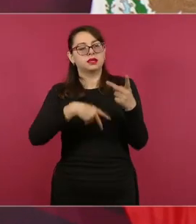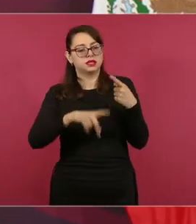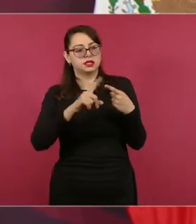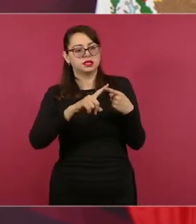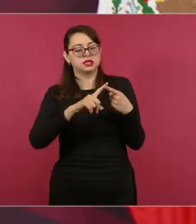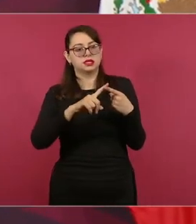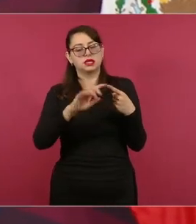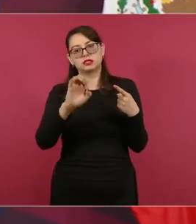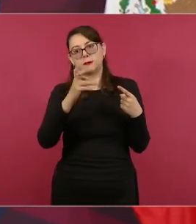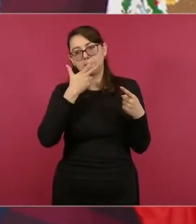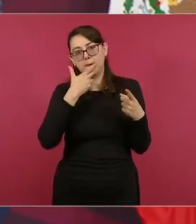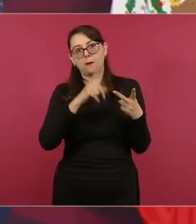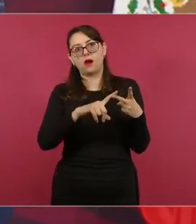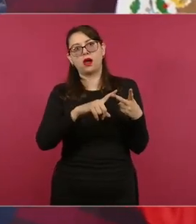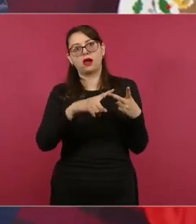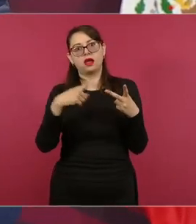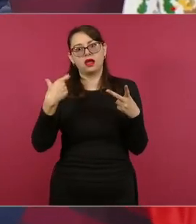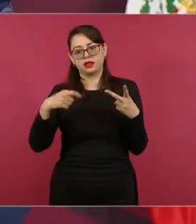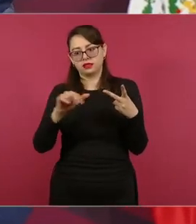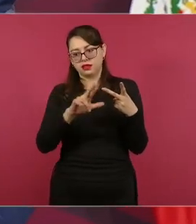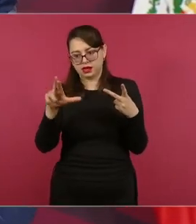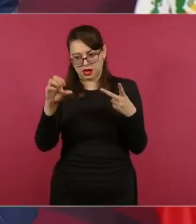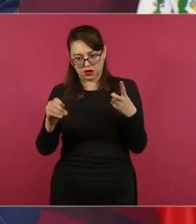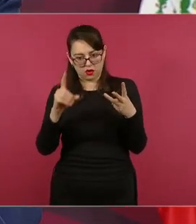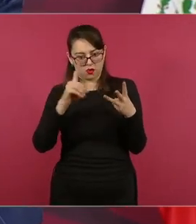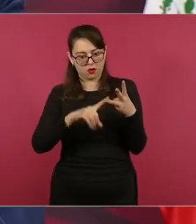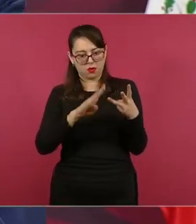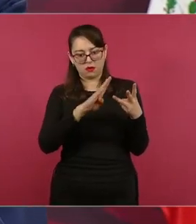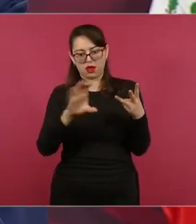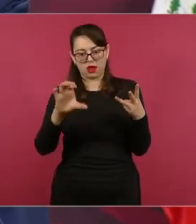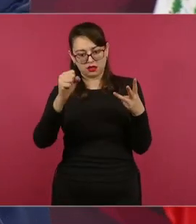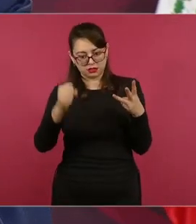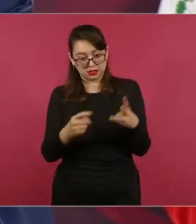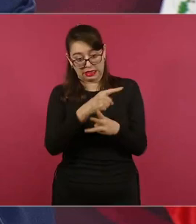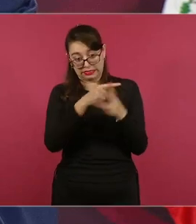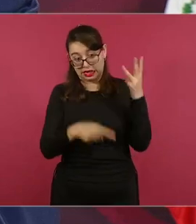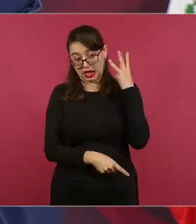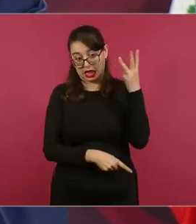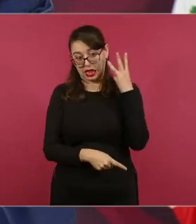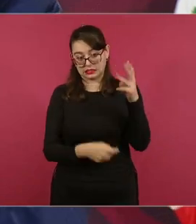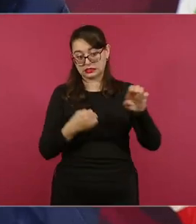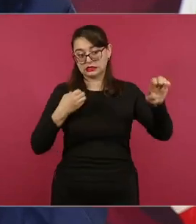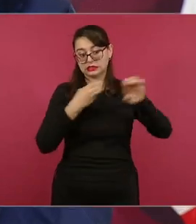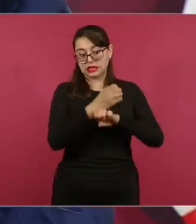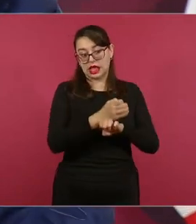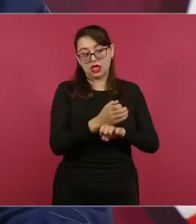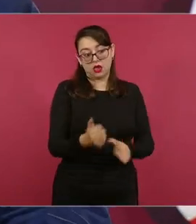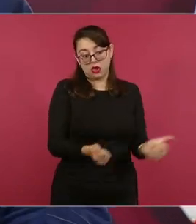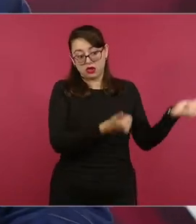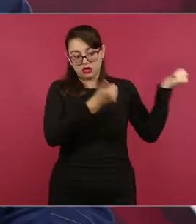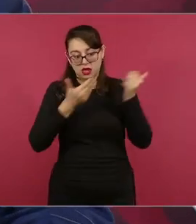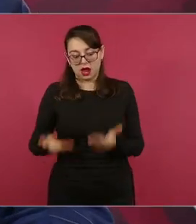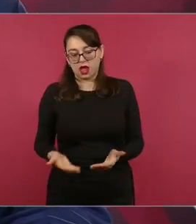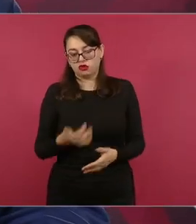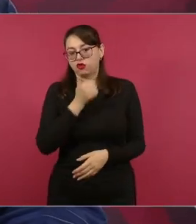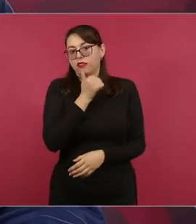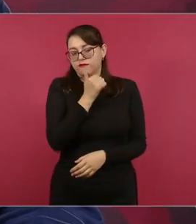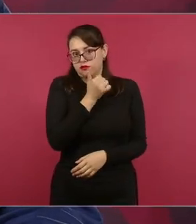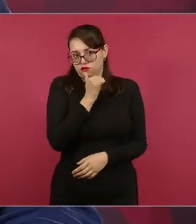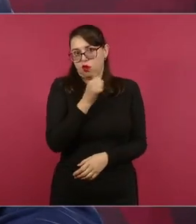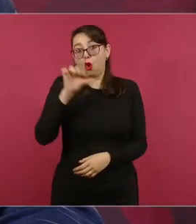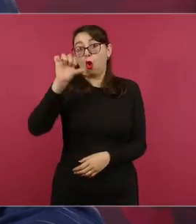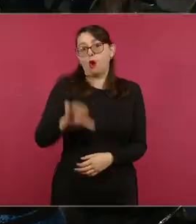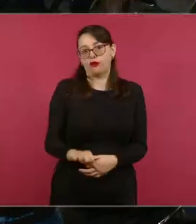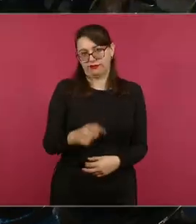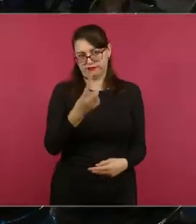Roo y Baja Sur de llegar, presidente, ya las demás entidades ya están acá. ¿Cómo les está tratando la gente en las visitas?